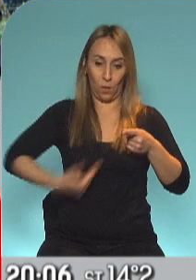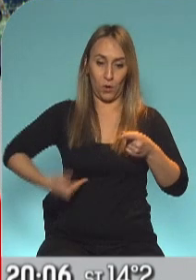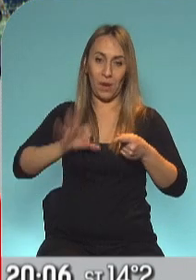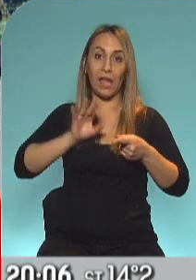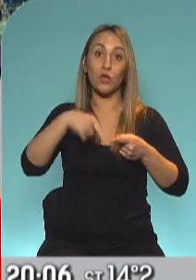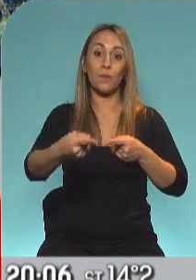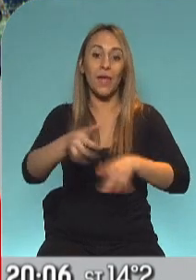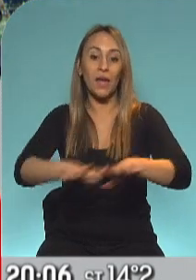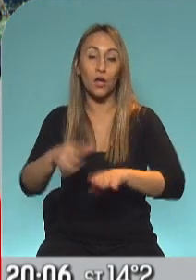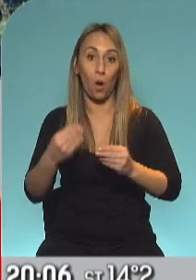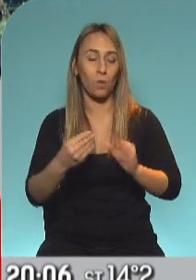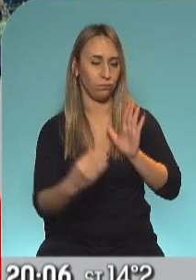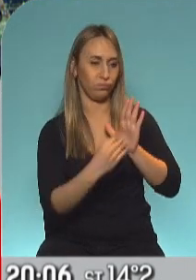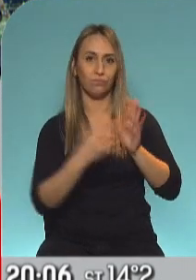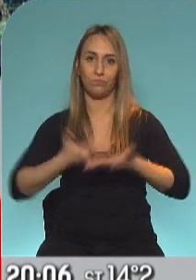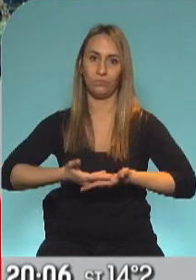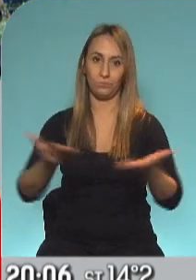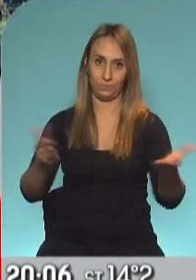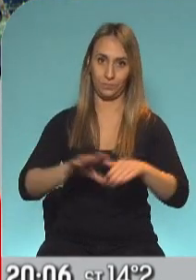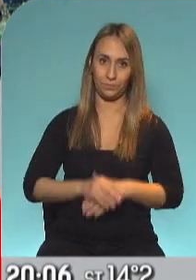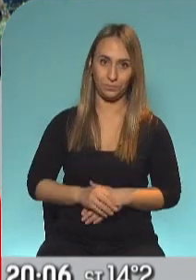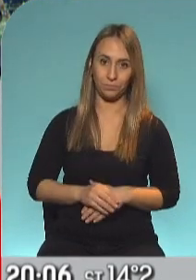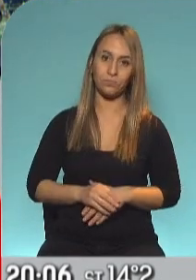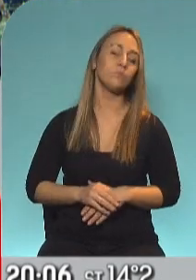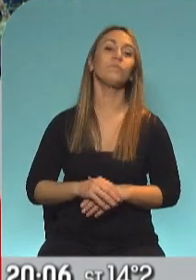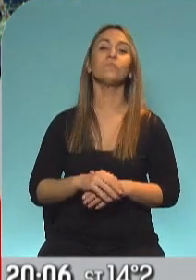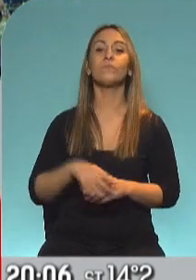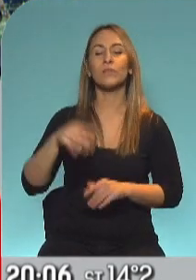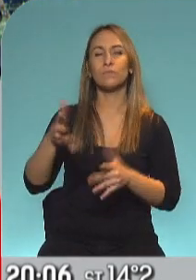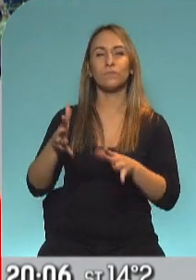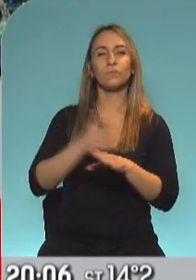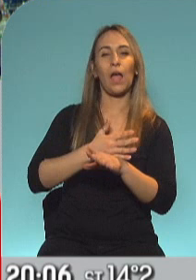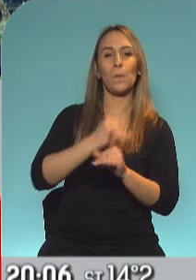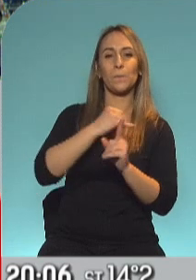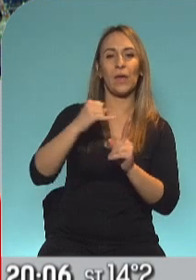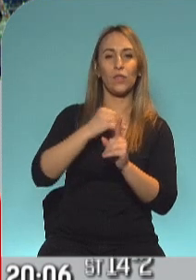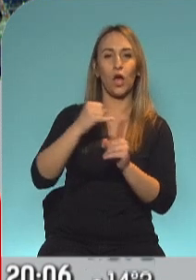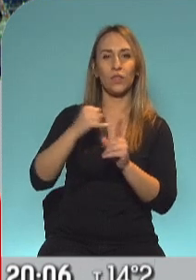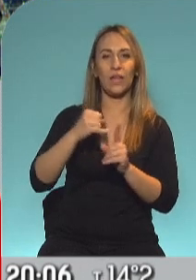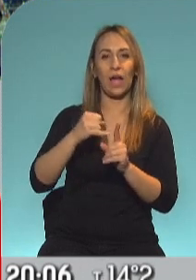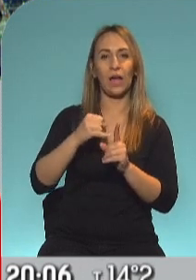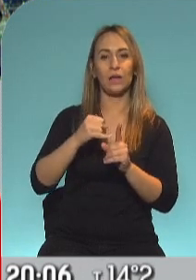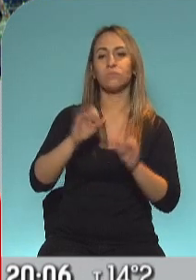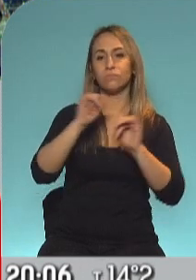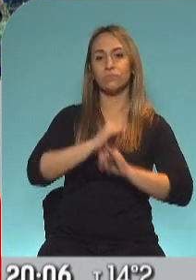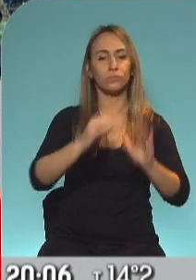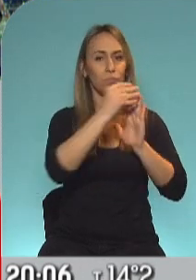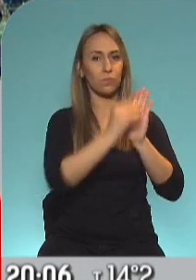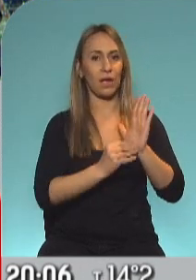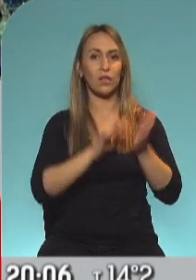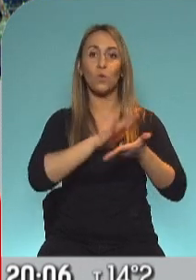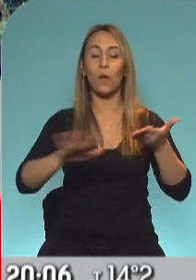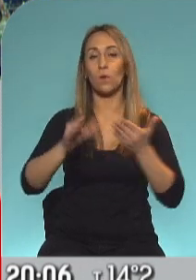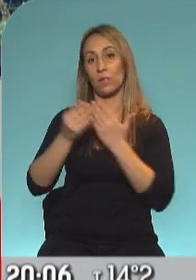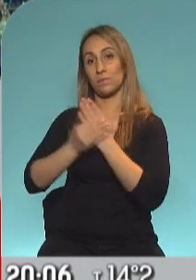Todavía no sabía a esas horas, a las horas tempranas, al mediodía, los números del nuevo parte que tendremos en minutos nada más del